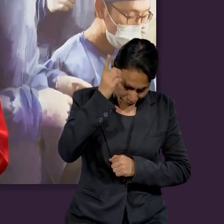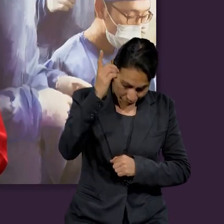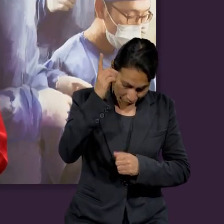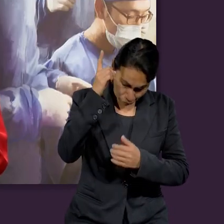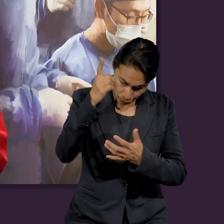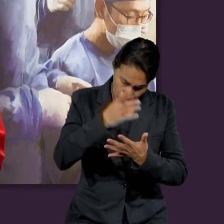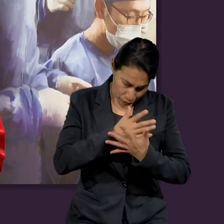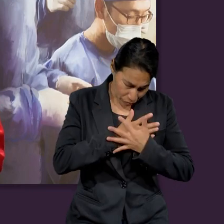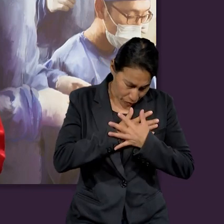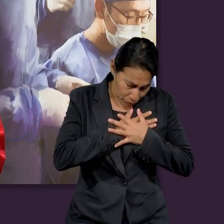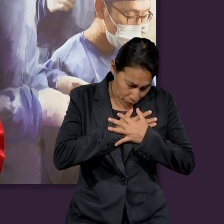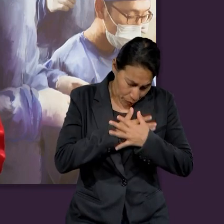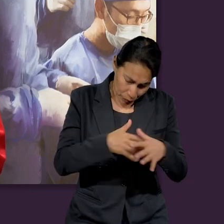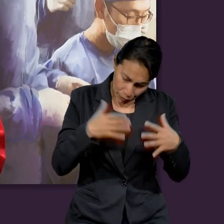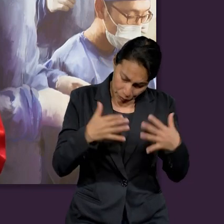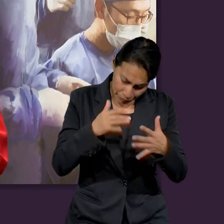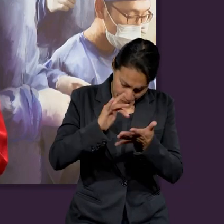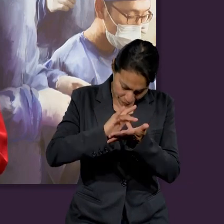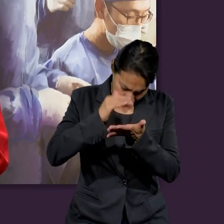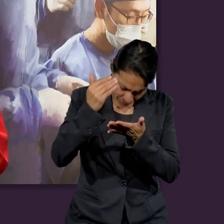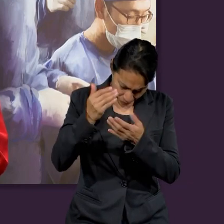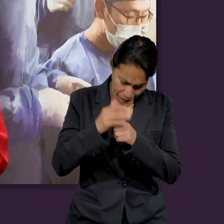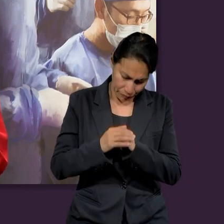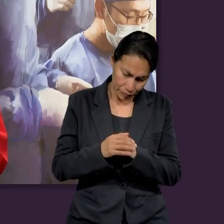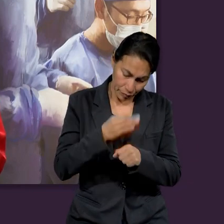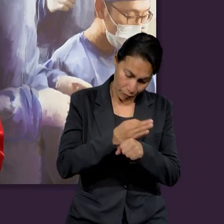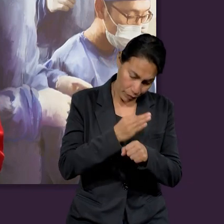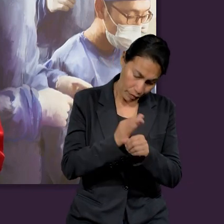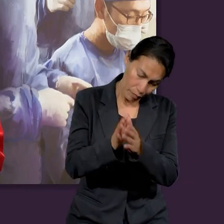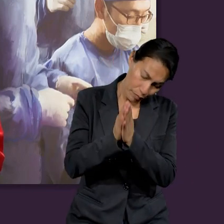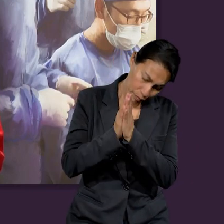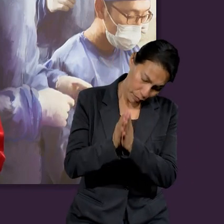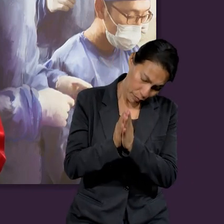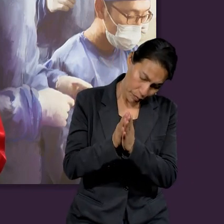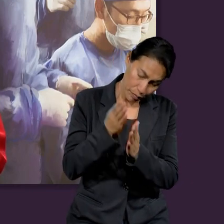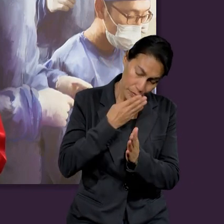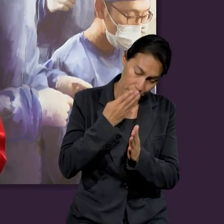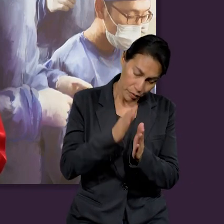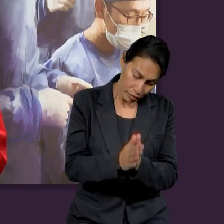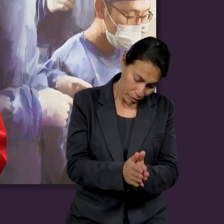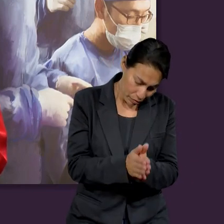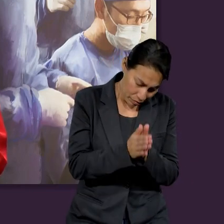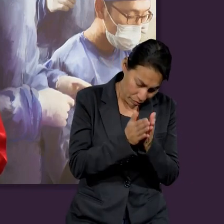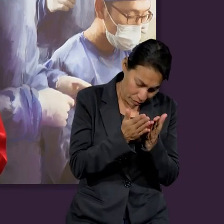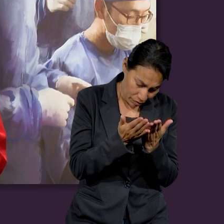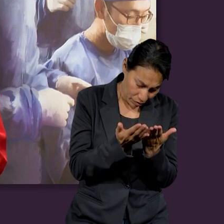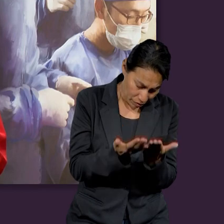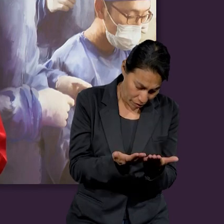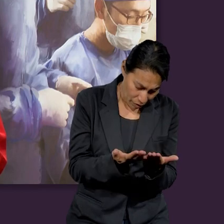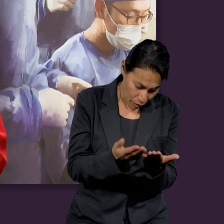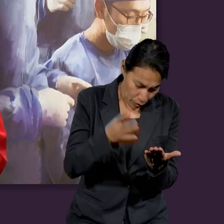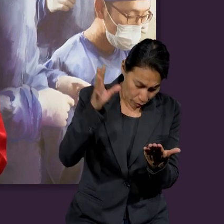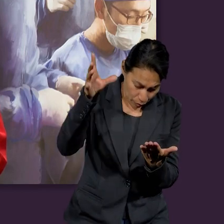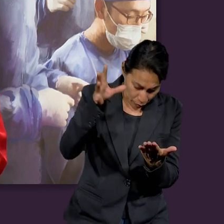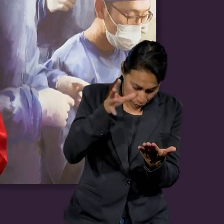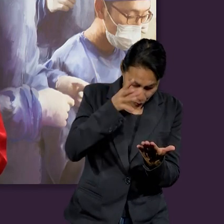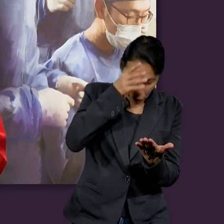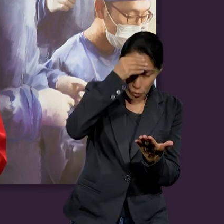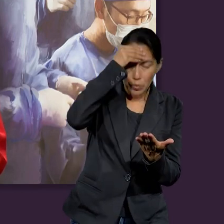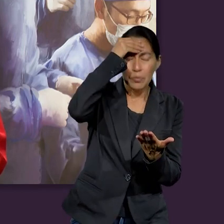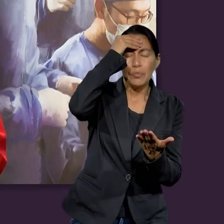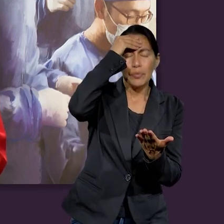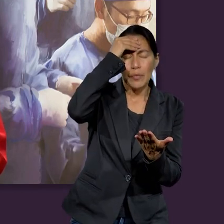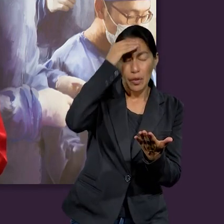Oremos. Bienvenidos. Buen Dios, gracias te damos por tu amor. En este momento, al abrir tu palabra, queremos, Padre